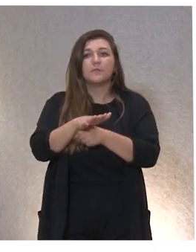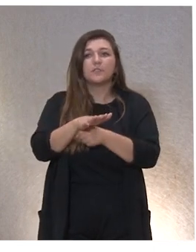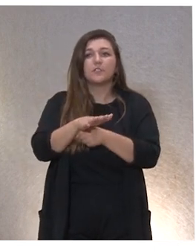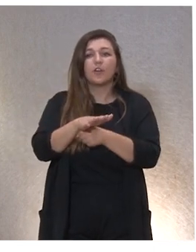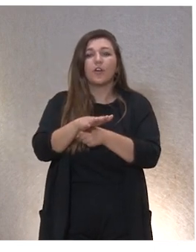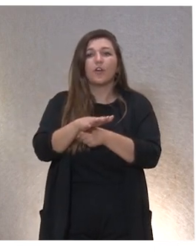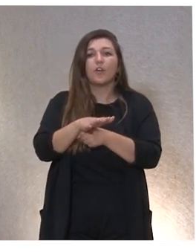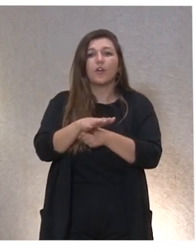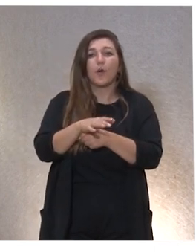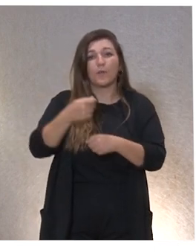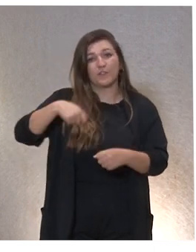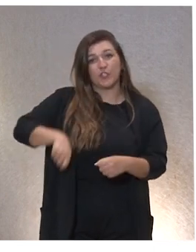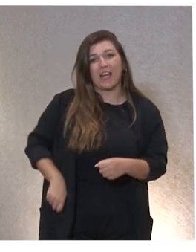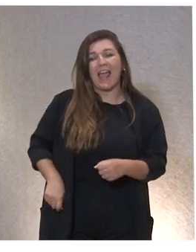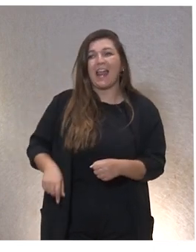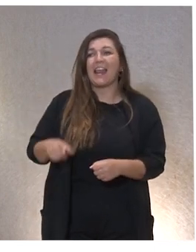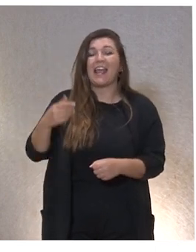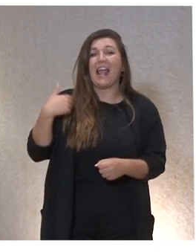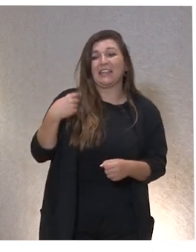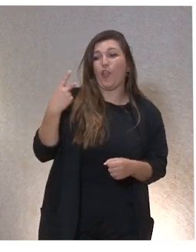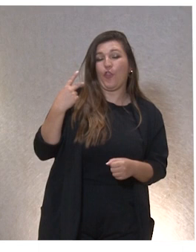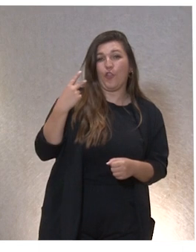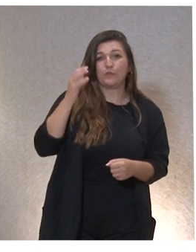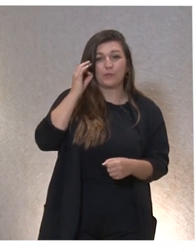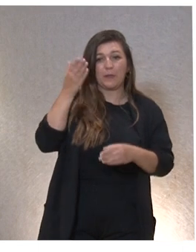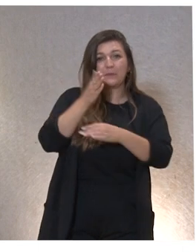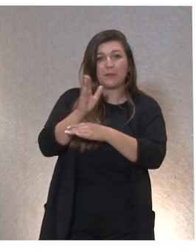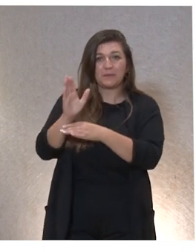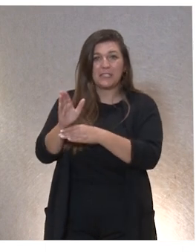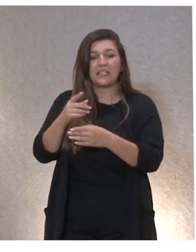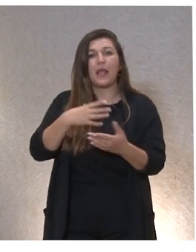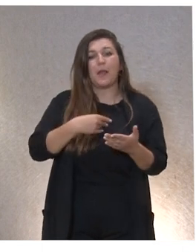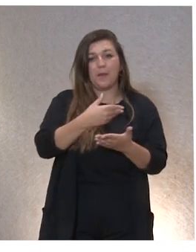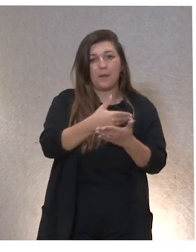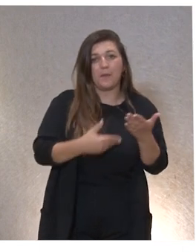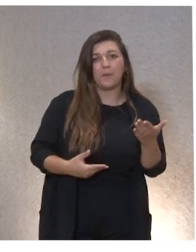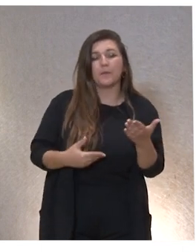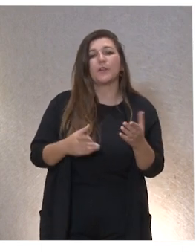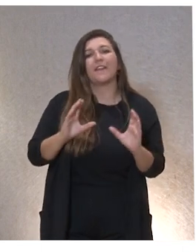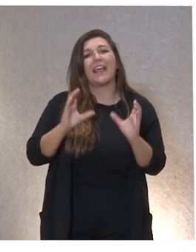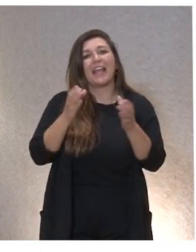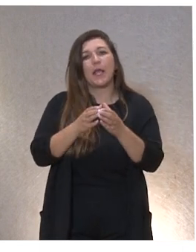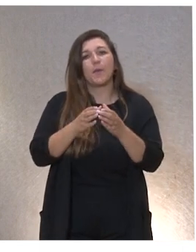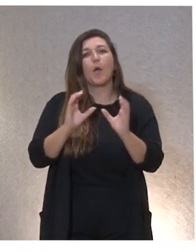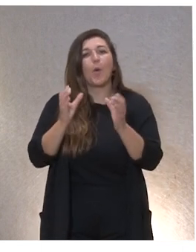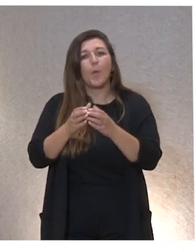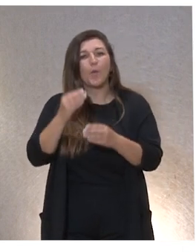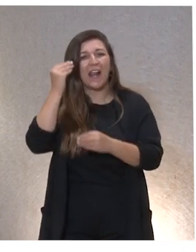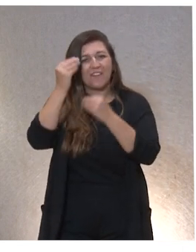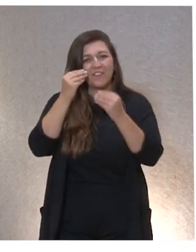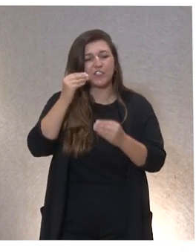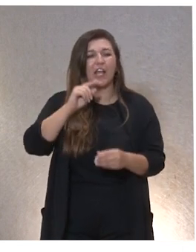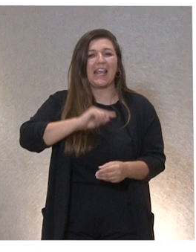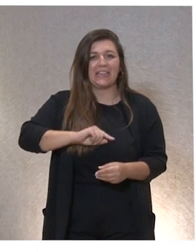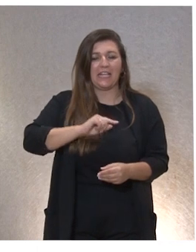presentado aquí Valer y Eguskiñe que son el documento de los equipos o los grupos de reflexión ética ¿vale?